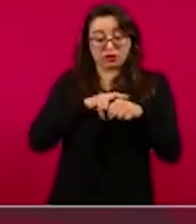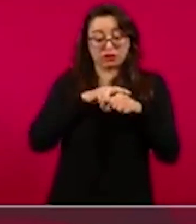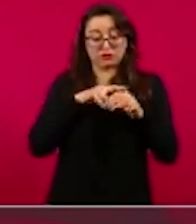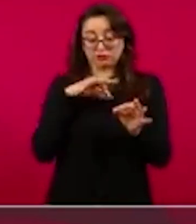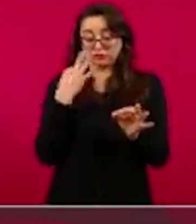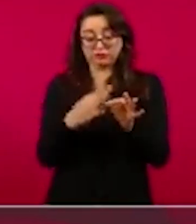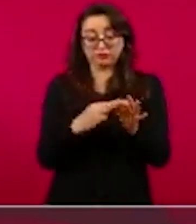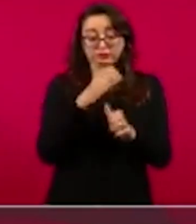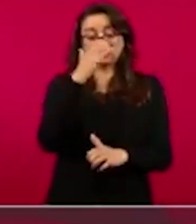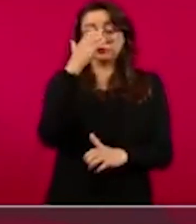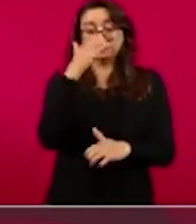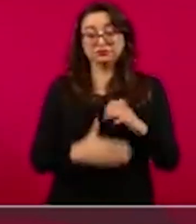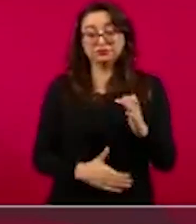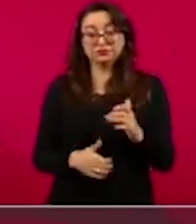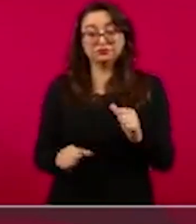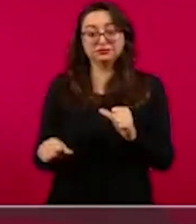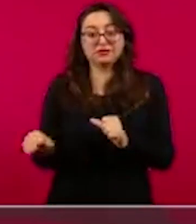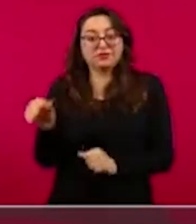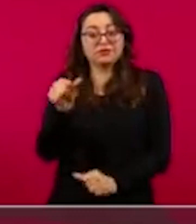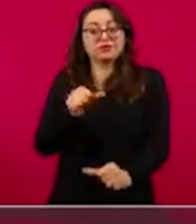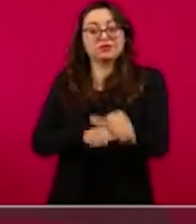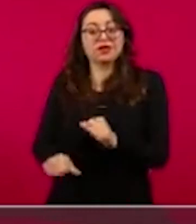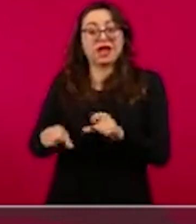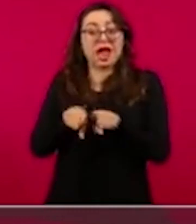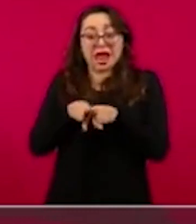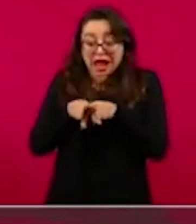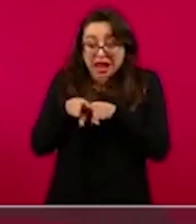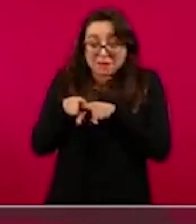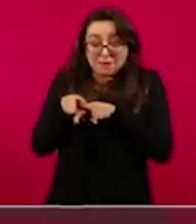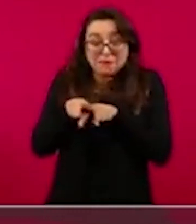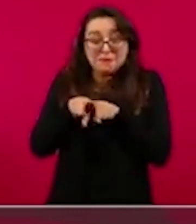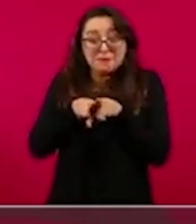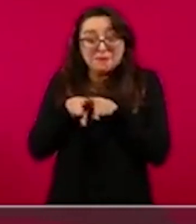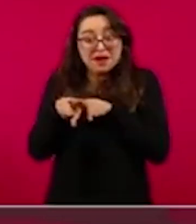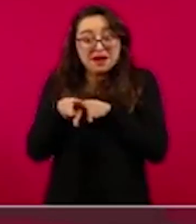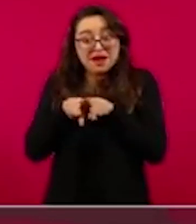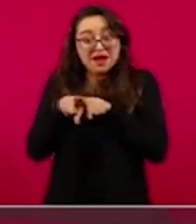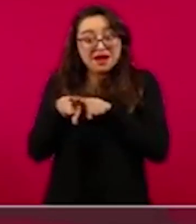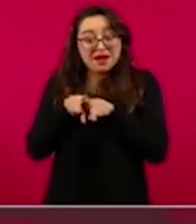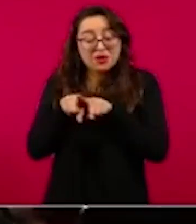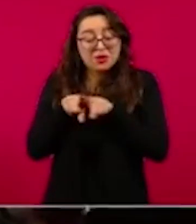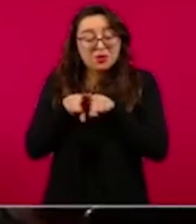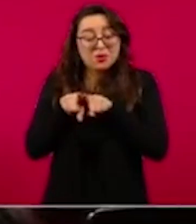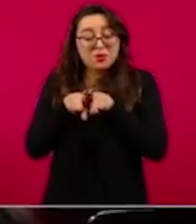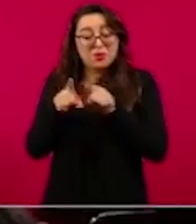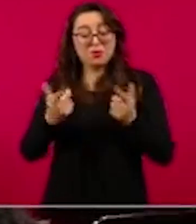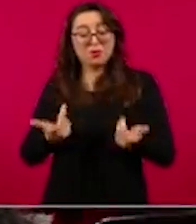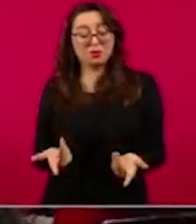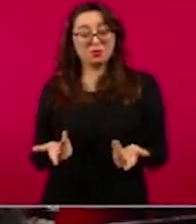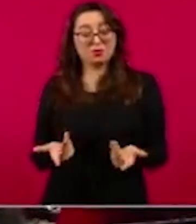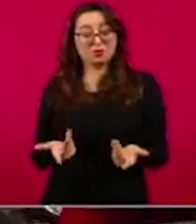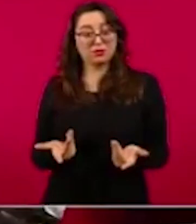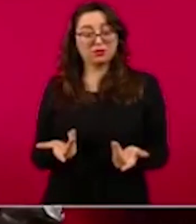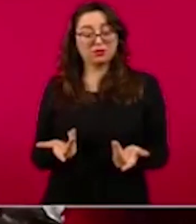Obrador relató que vio una foto de tiempo atrás en la que Marco Cortés, actual dirigente del PAN y otros legisladores, sostenían carteles con